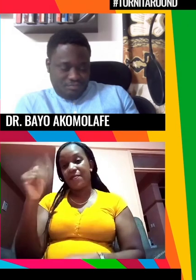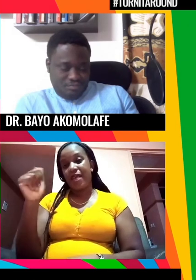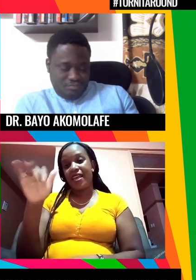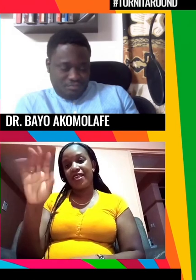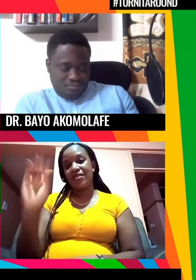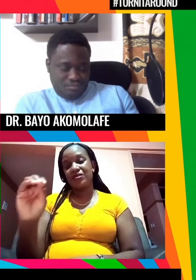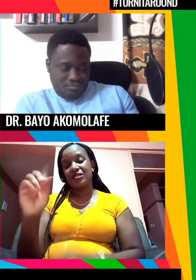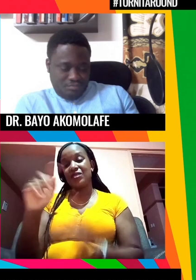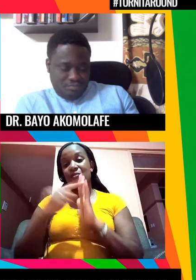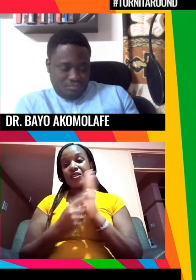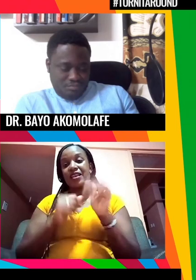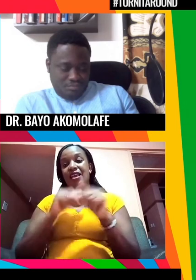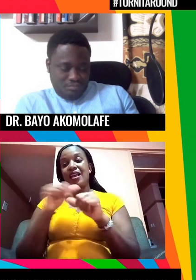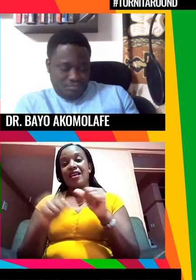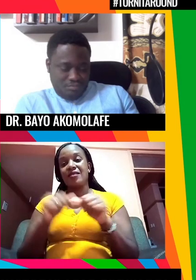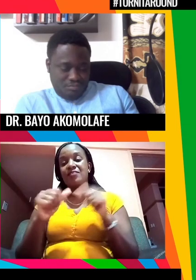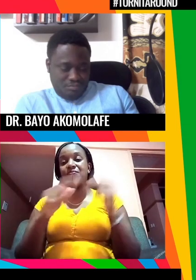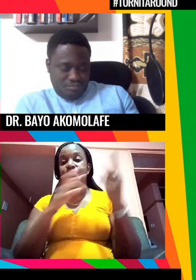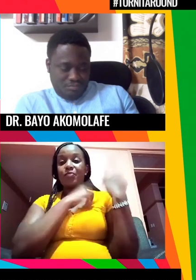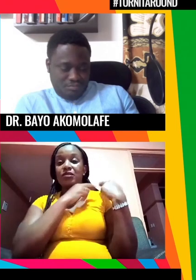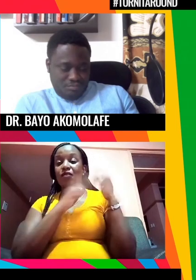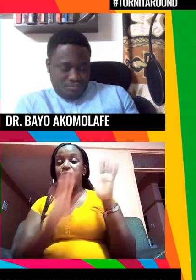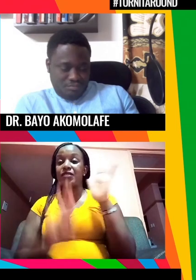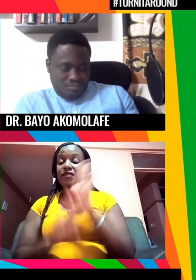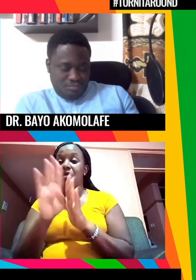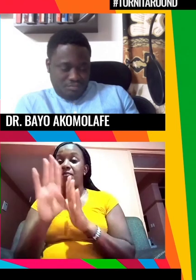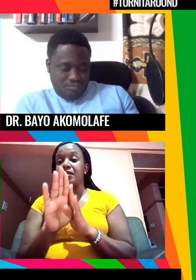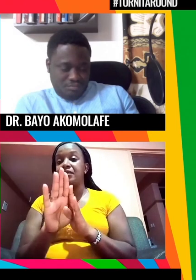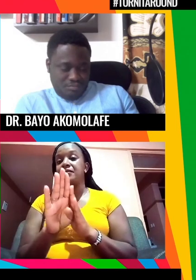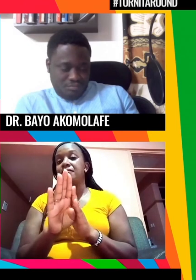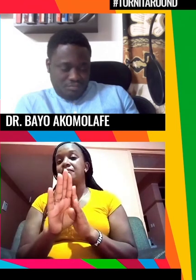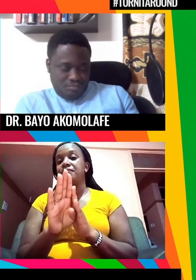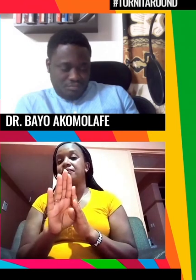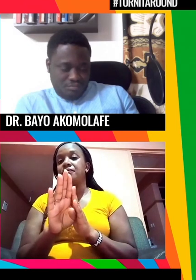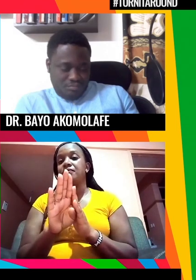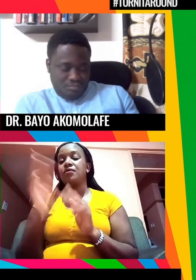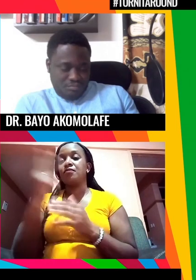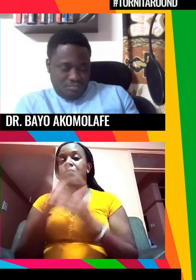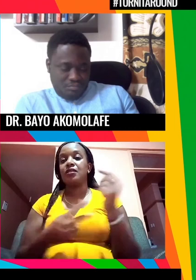Bayo hablaba del papel del desarrollo tanto en términos de algo